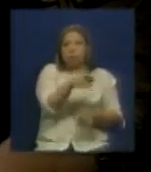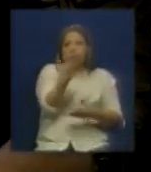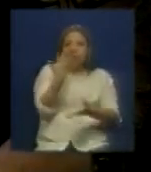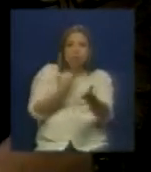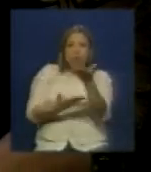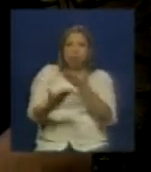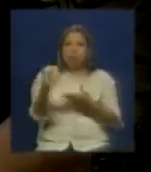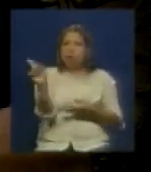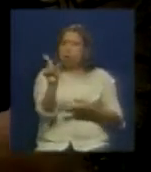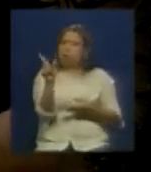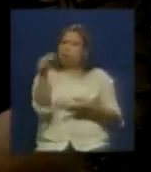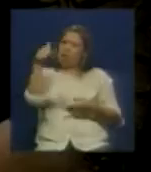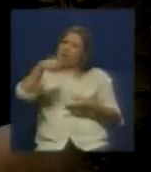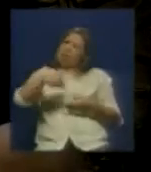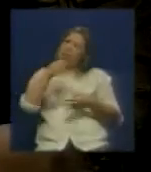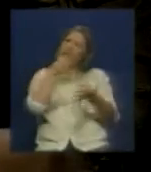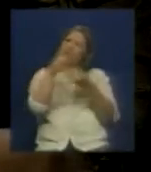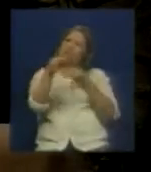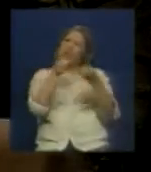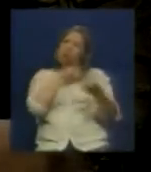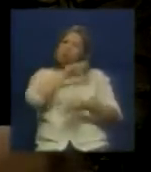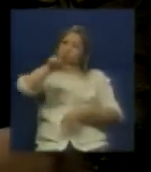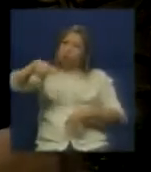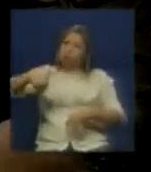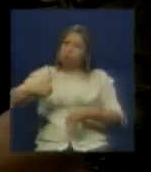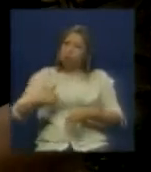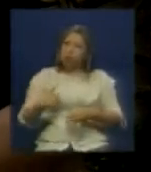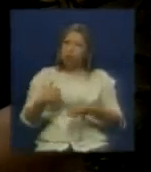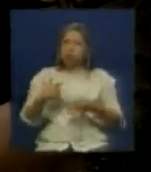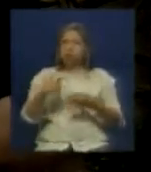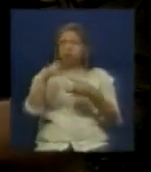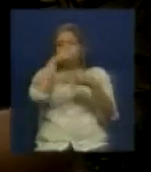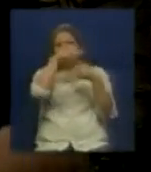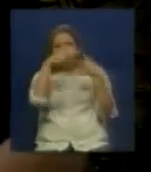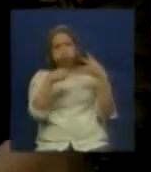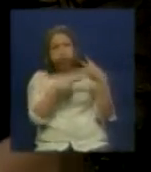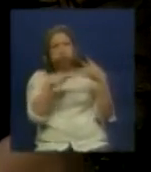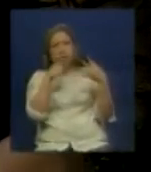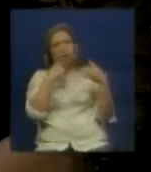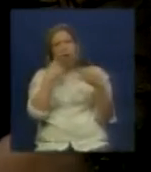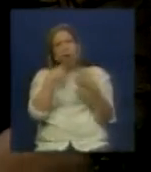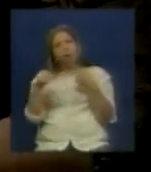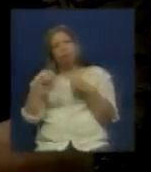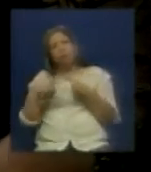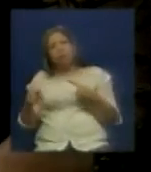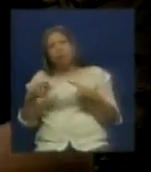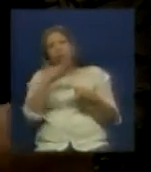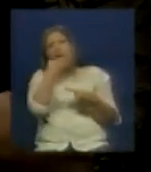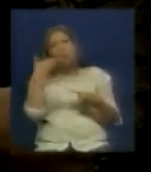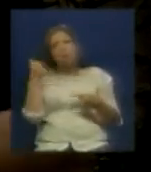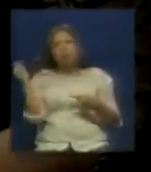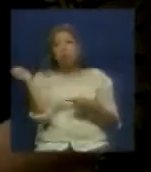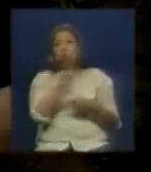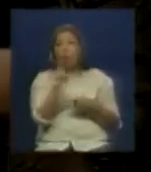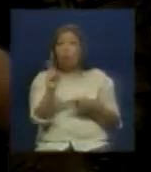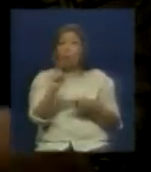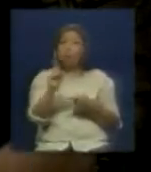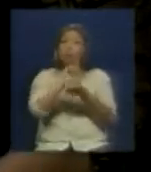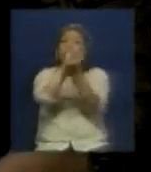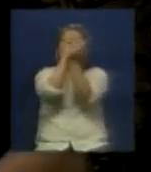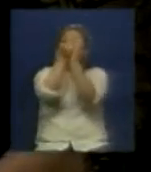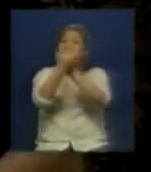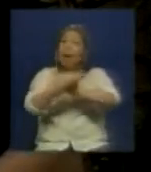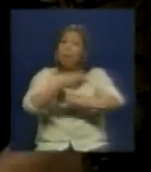plantearle al pueblo de que aquí nosotros vamos a hacer unas mejoras en diferentes sentidos. Aquí lo que se está planteando es un